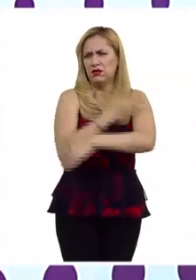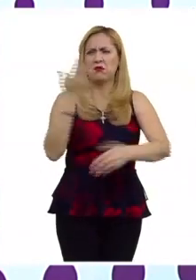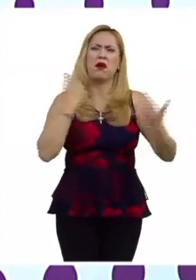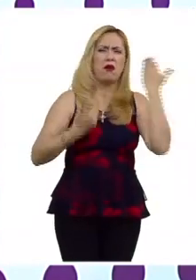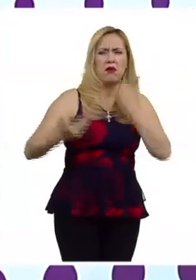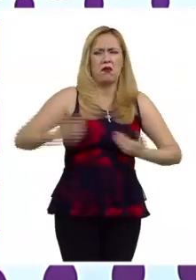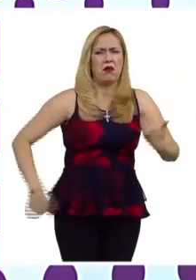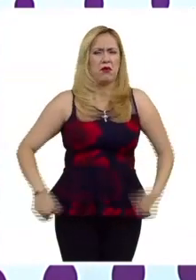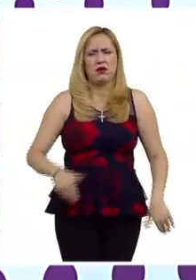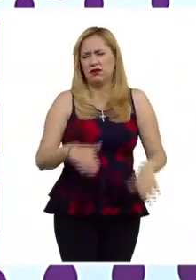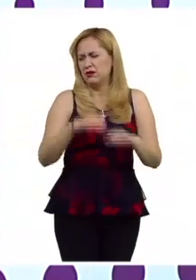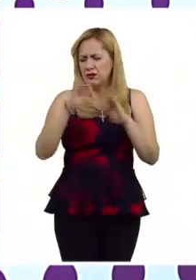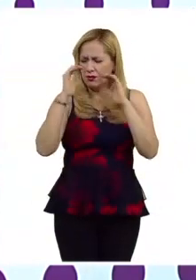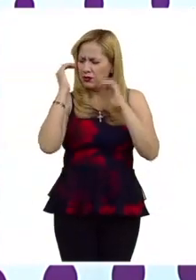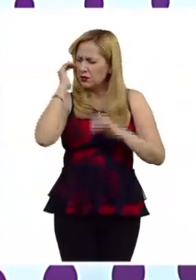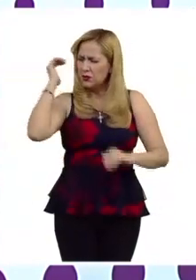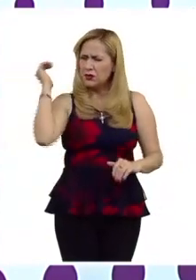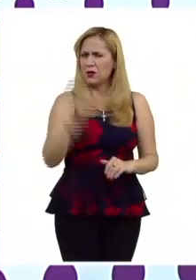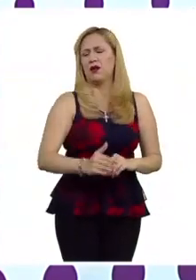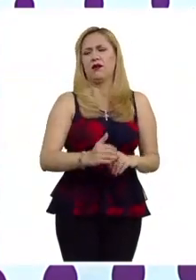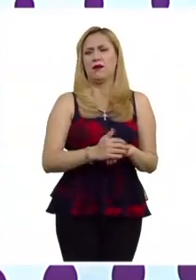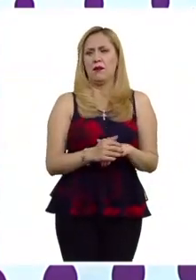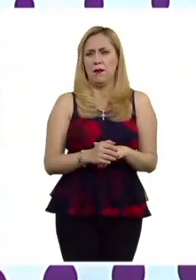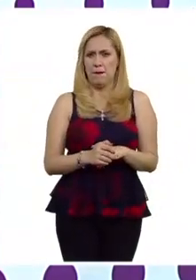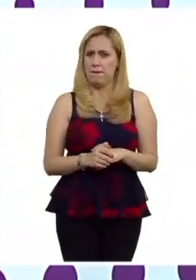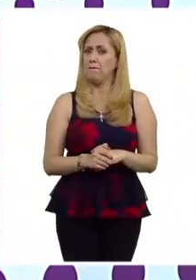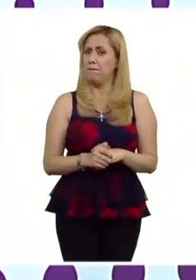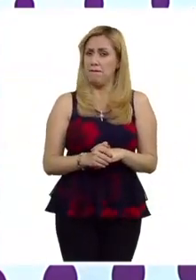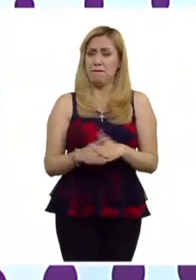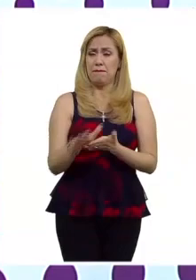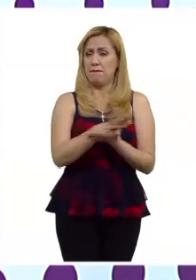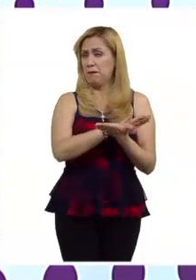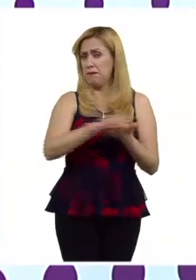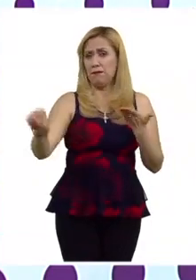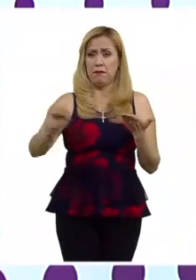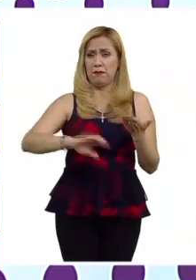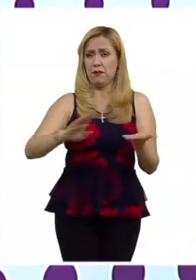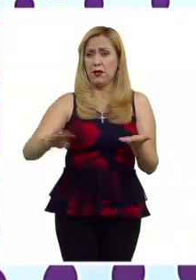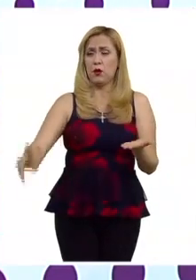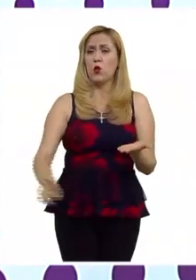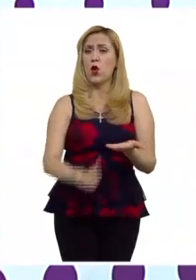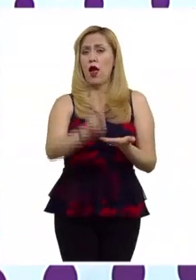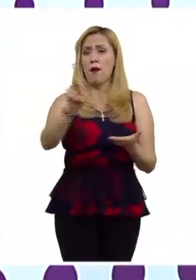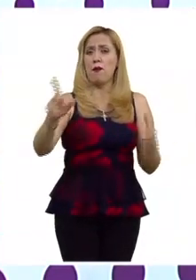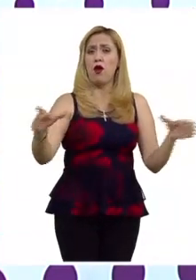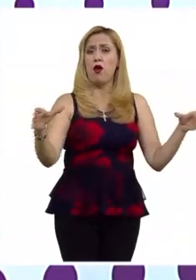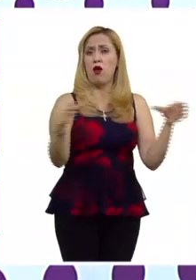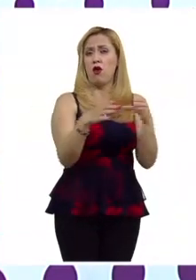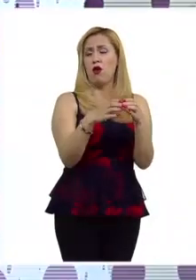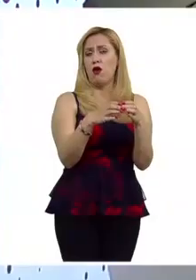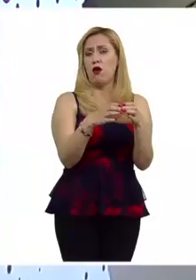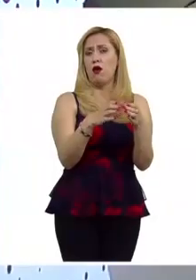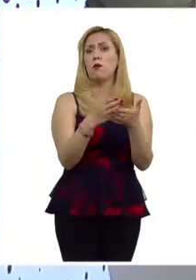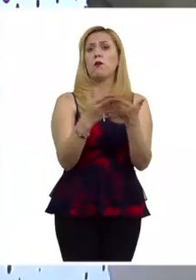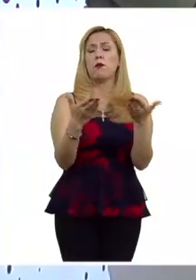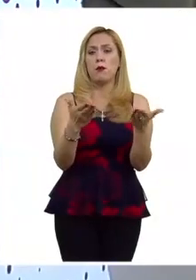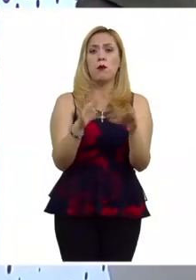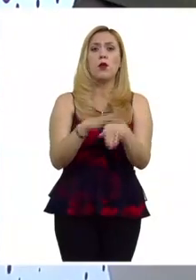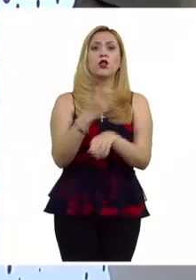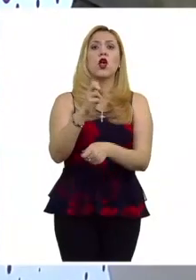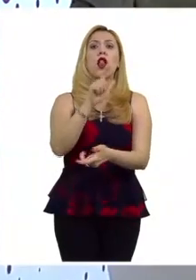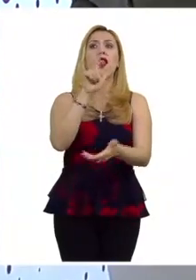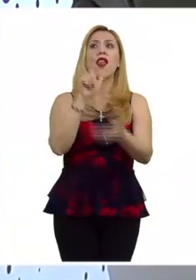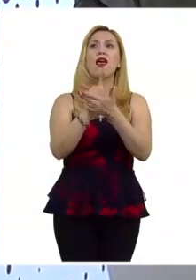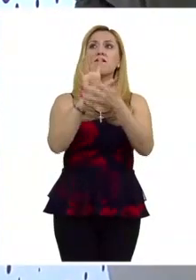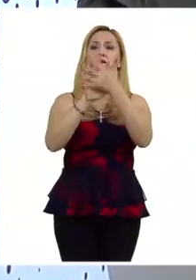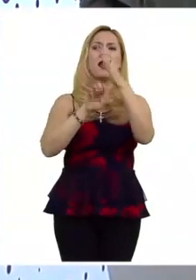hay que decirlo con todas sus letras un genocidio y entonces en este sentido es que el derecho penal hay que ponerlo